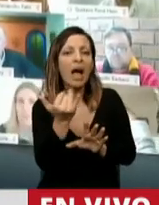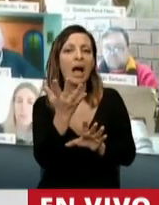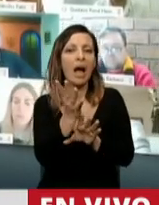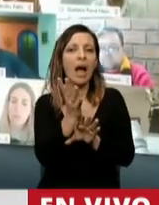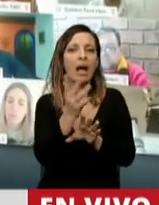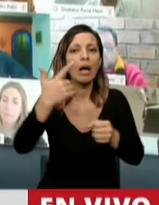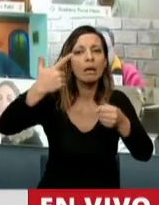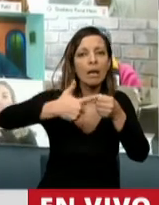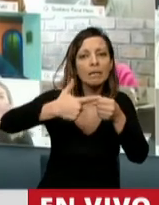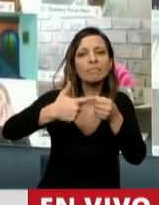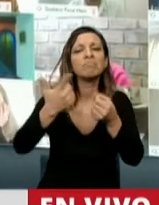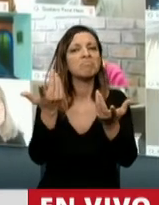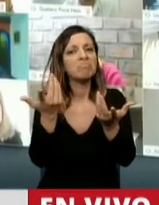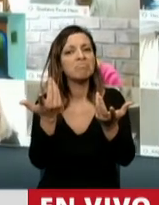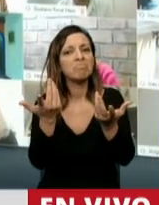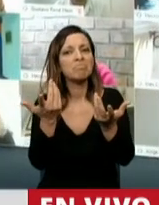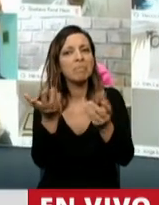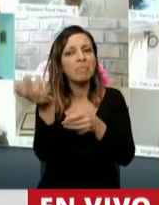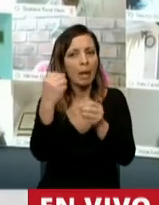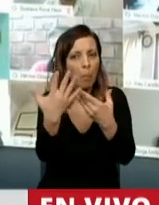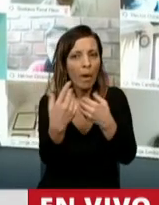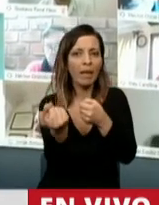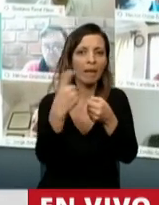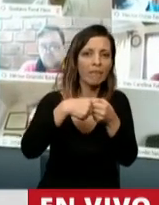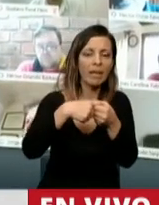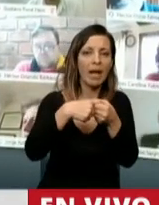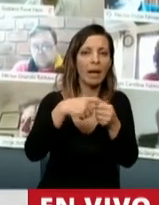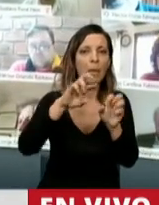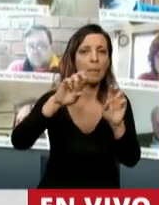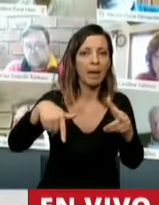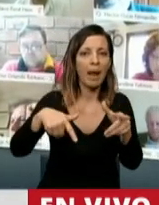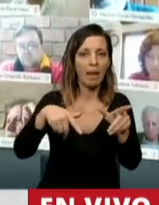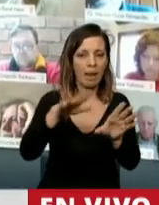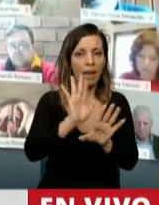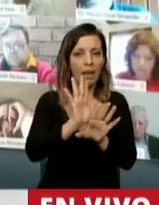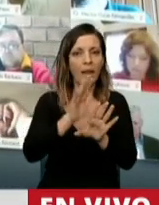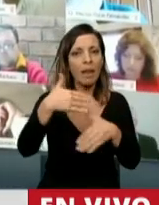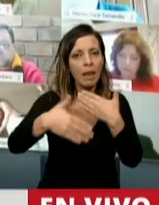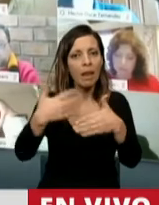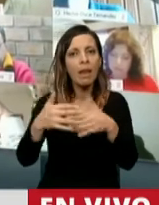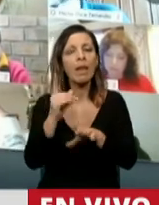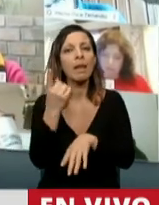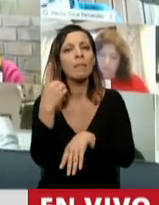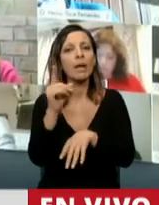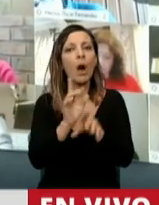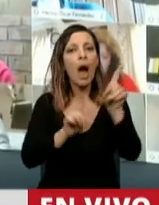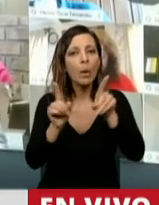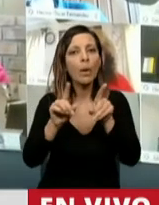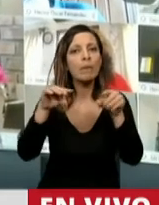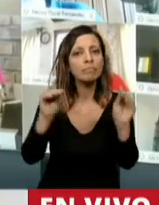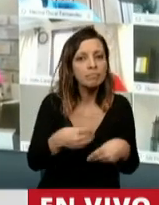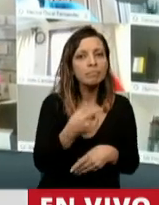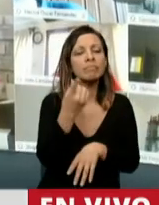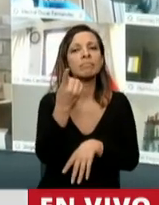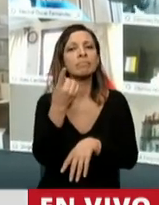expendio de combustibles que entran en esta moratoria. Hay cientos de empresas en quiebra que entran en esta